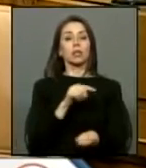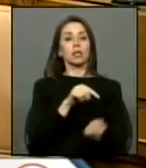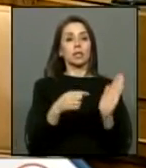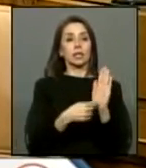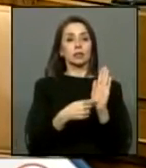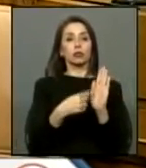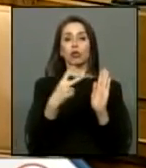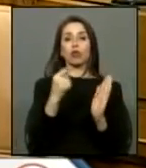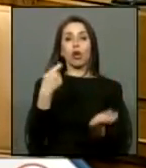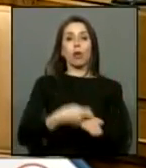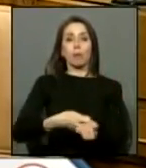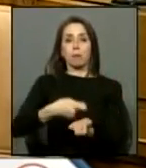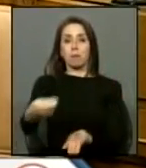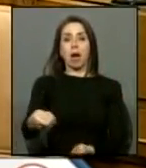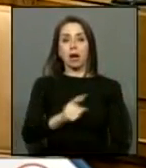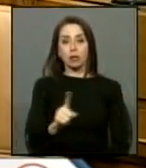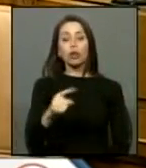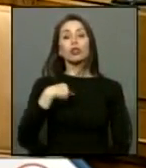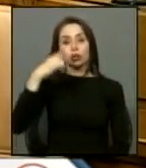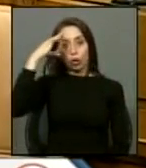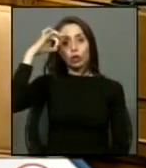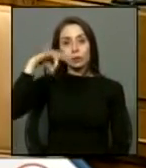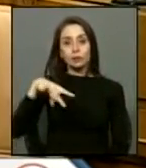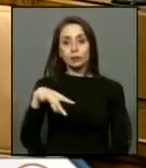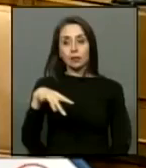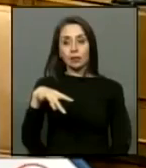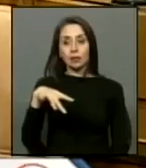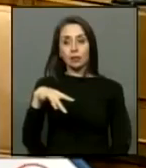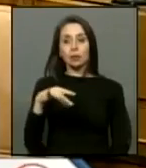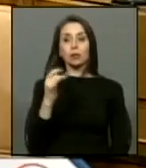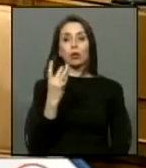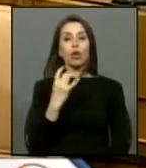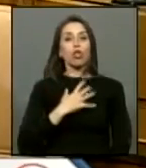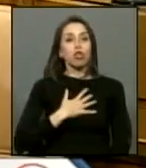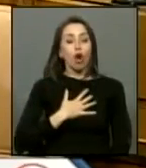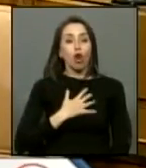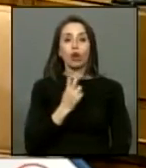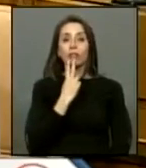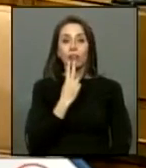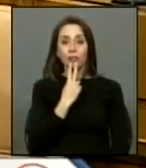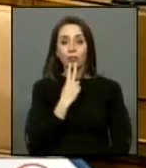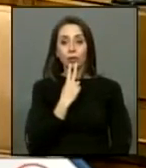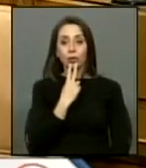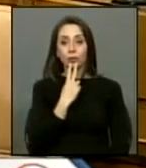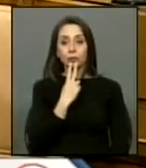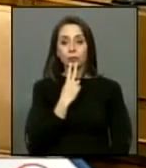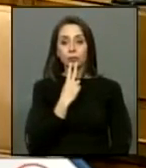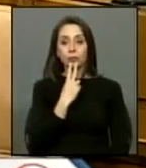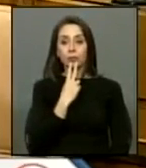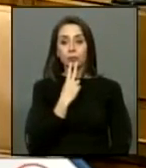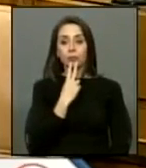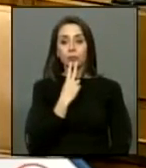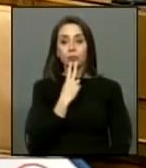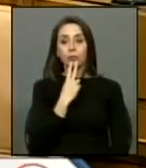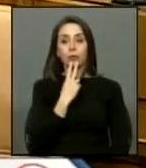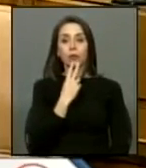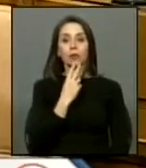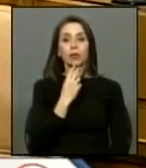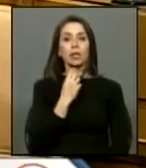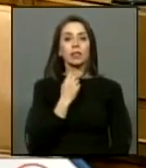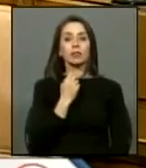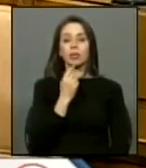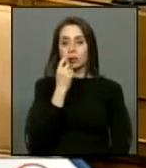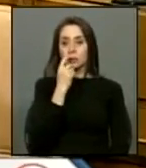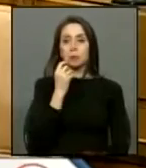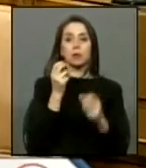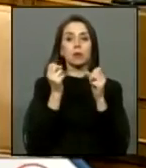yo sé los dolores que vivieron y la reconsideración y la posibilidad